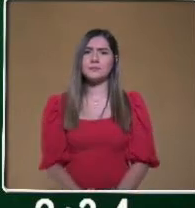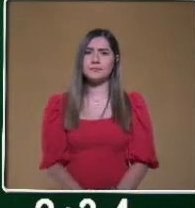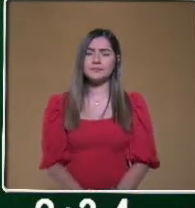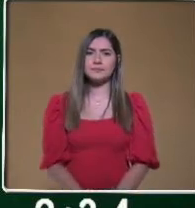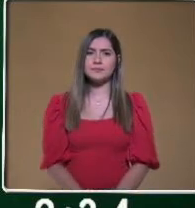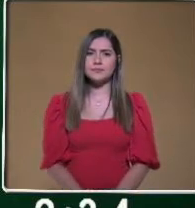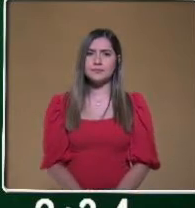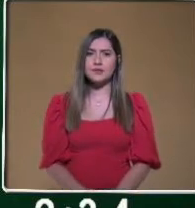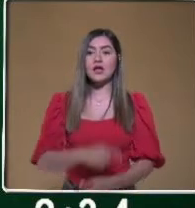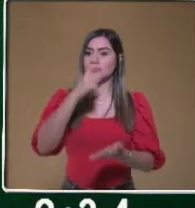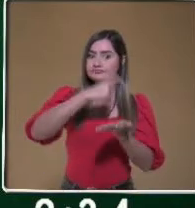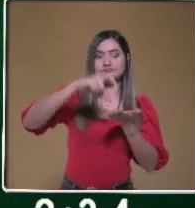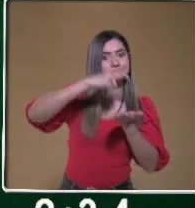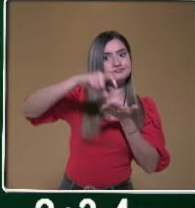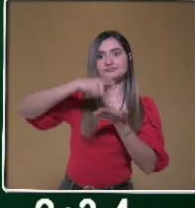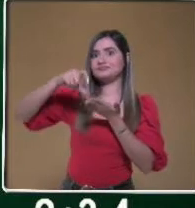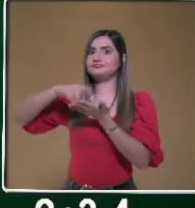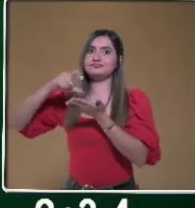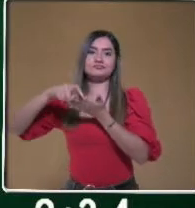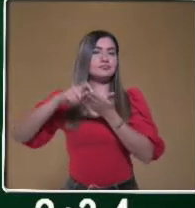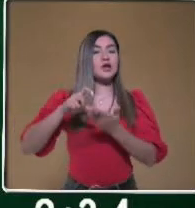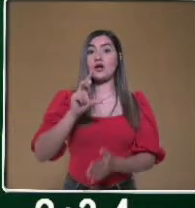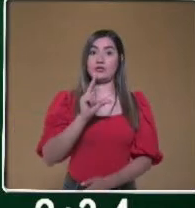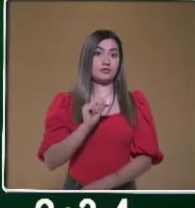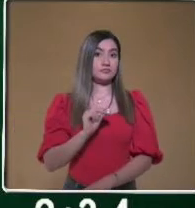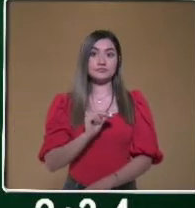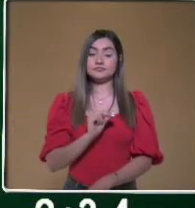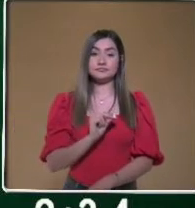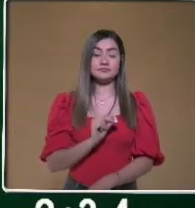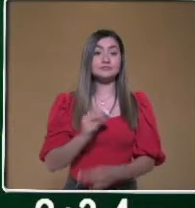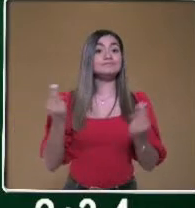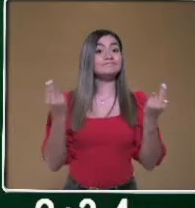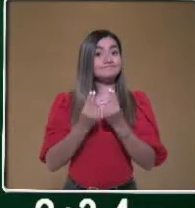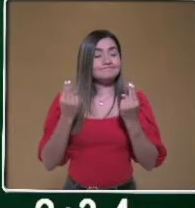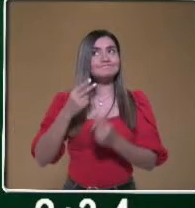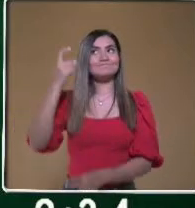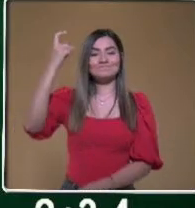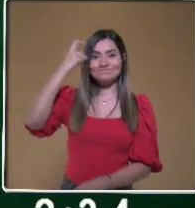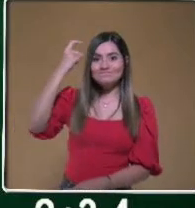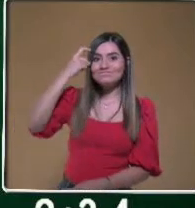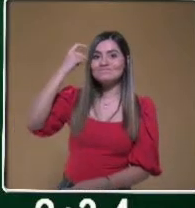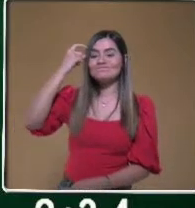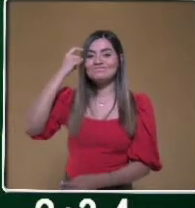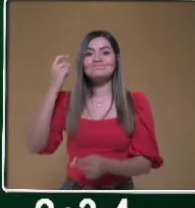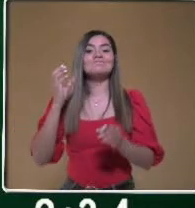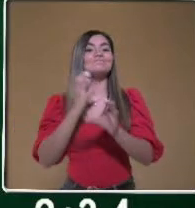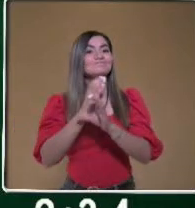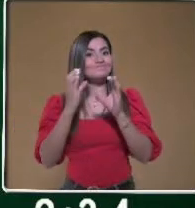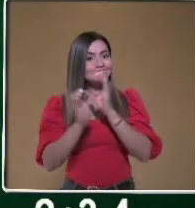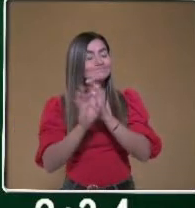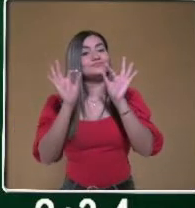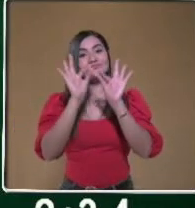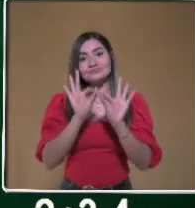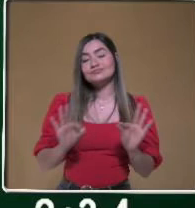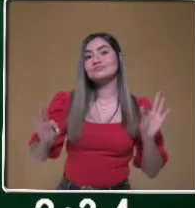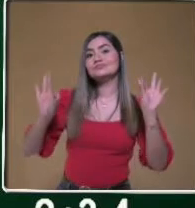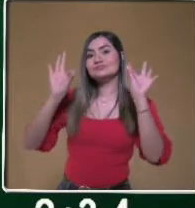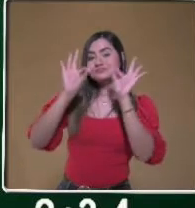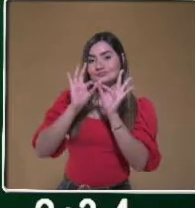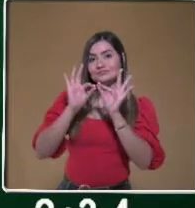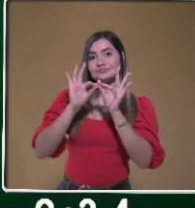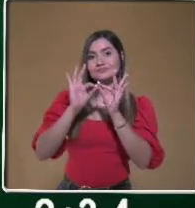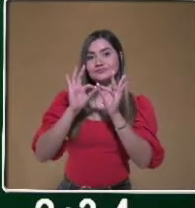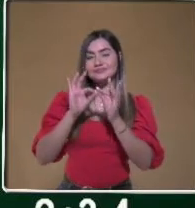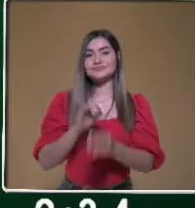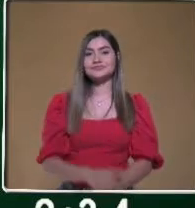comprar por comprar. Es estar consciente de qué es lo que necesitas para no echar más cosas